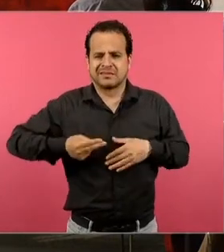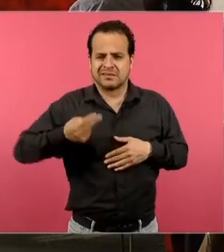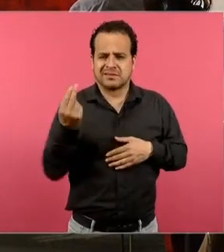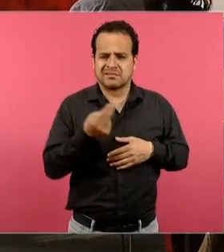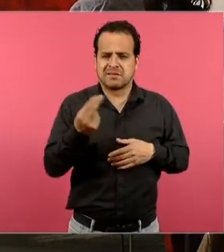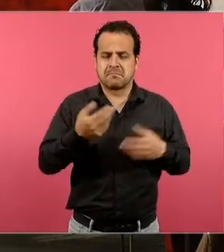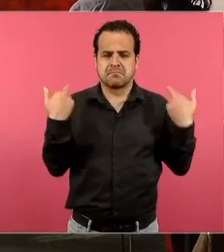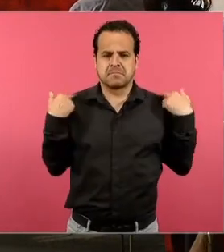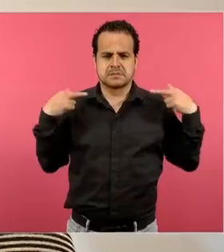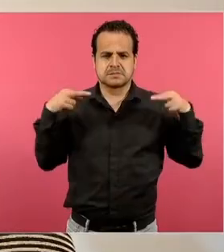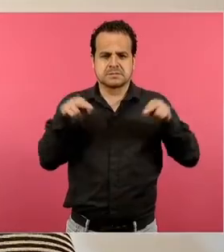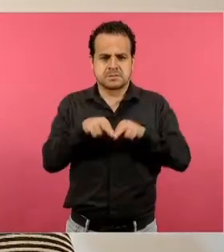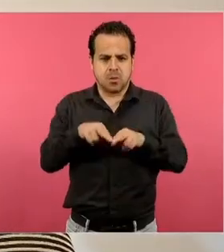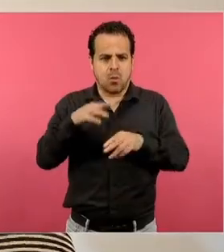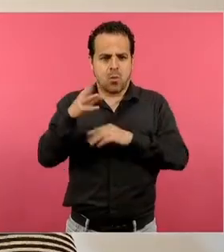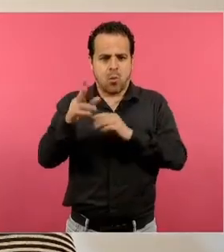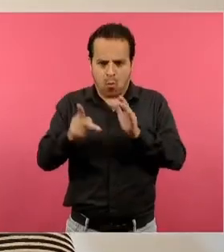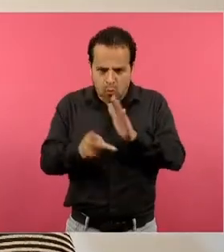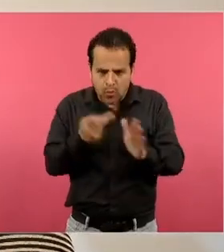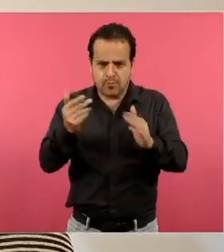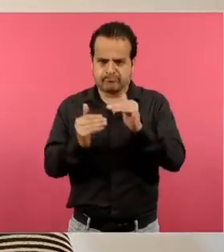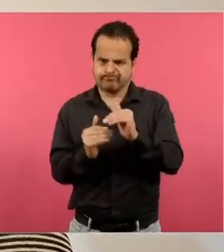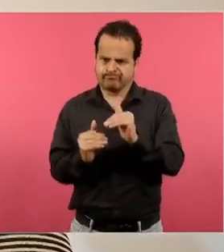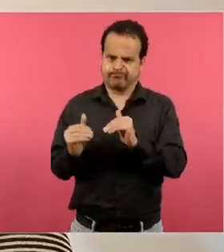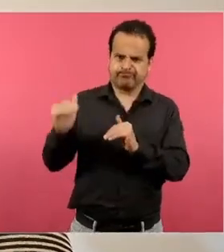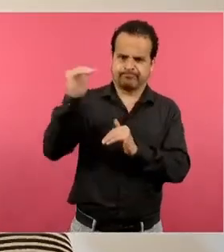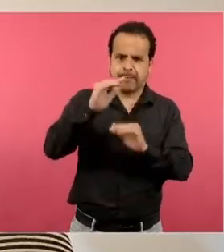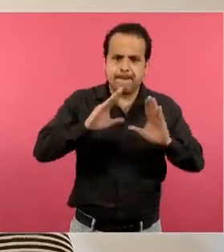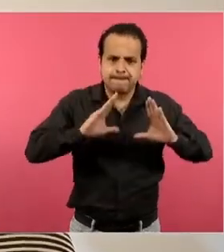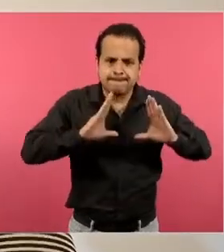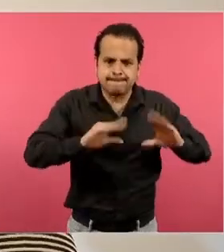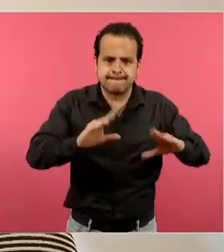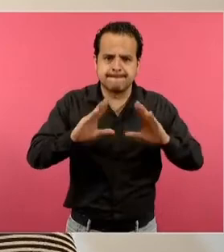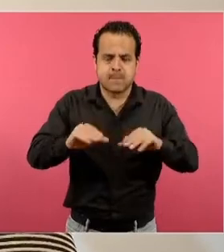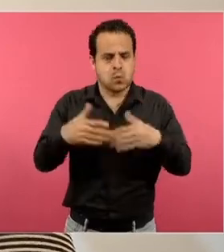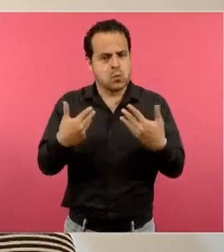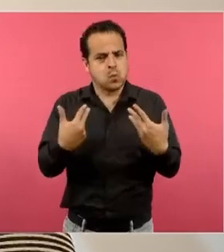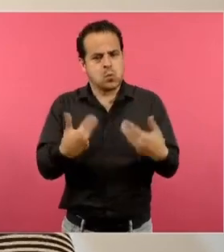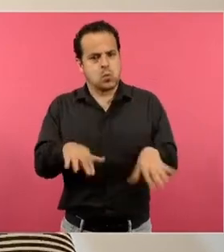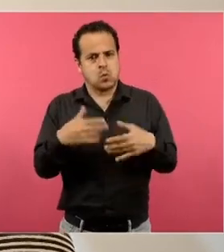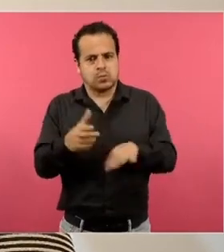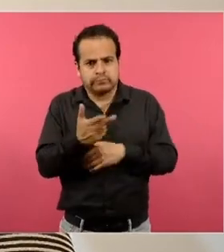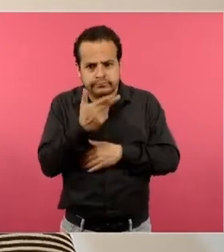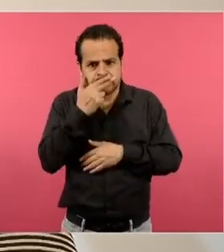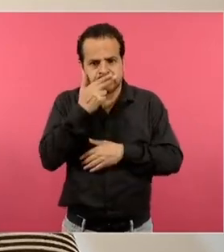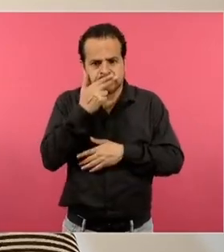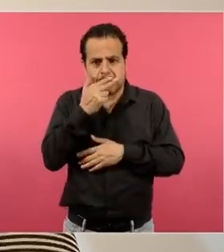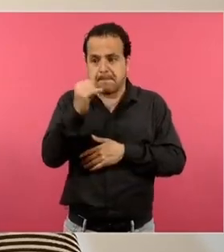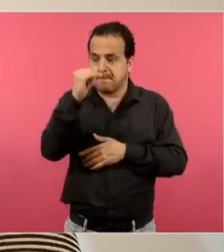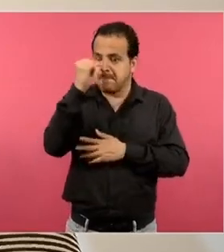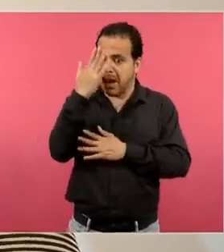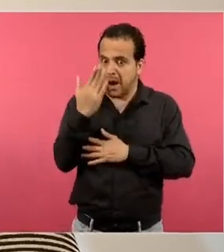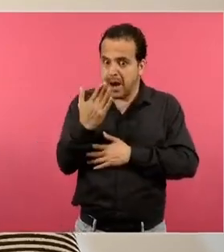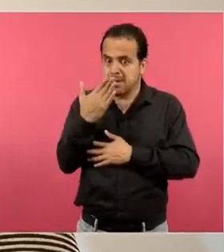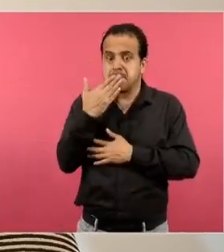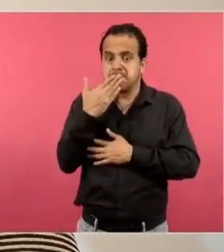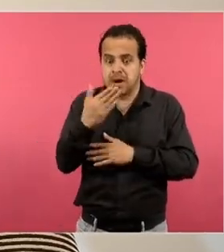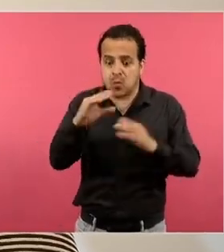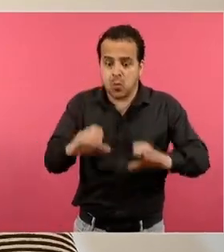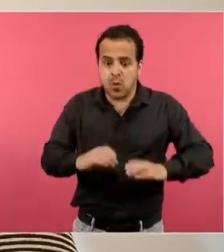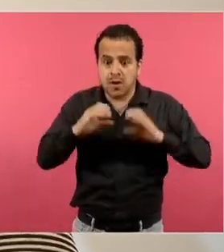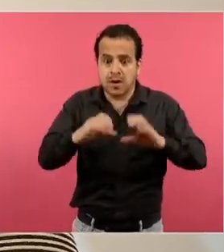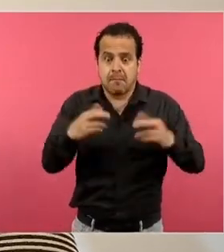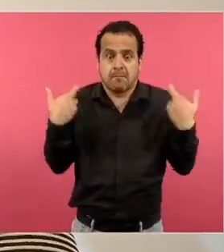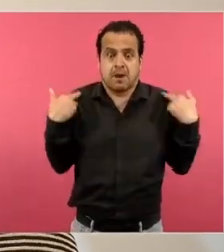de los maestros. Y eso pasa por la reflexión de su propia historia como gremio y de su propia condición. ¿Por qué? Porque si lo que